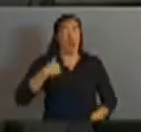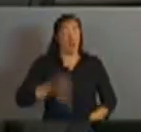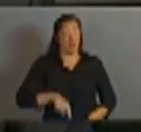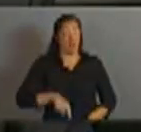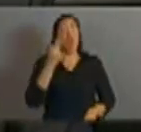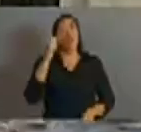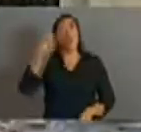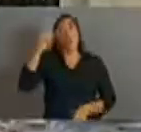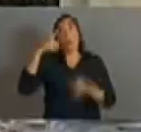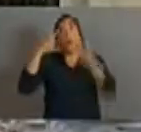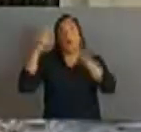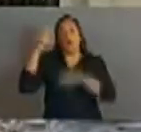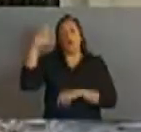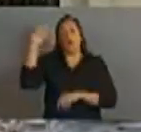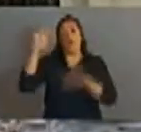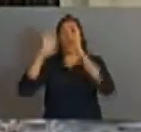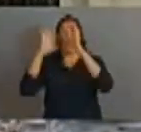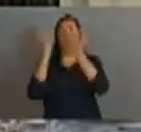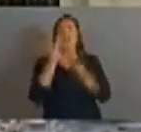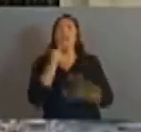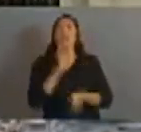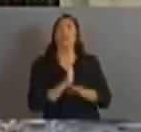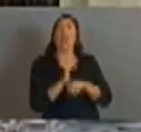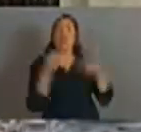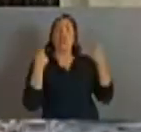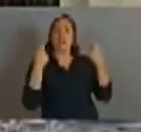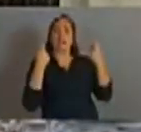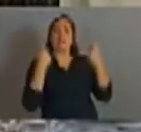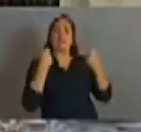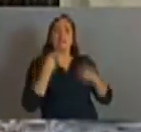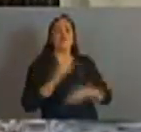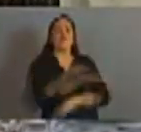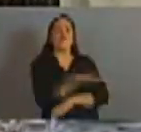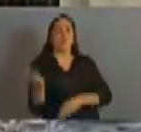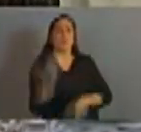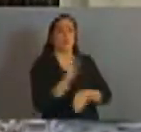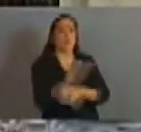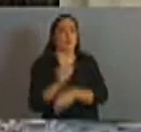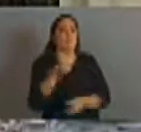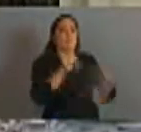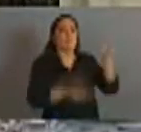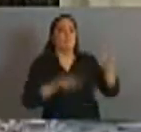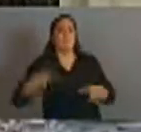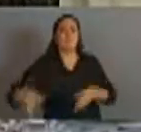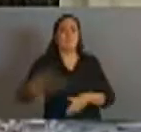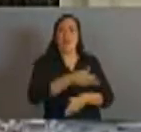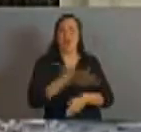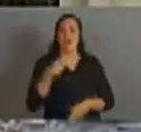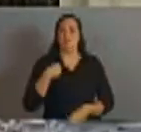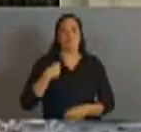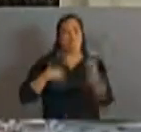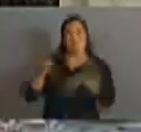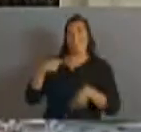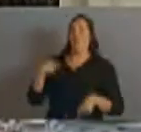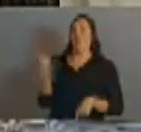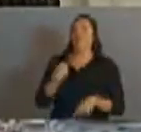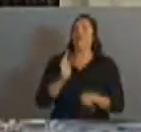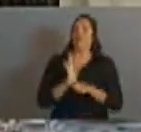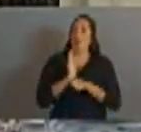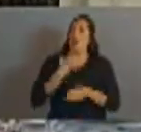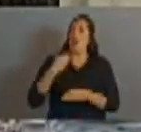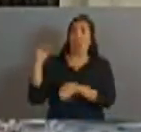llama obviamente el Banco Mundial gasto público social, nosotros lo llamamos inversión pública